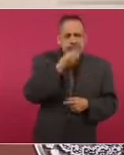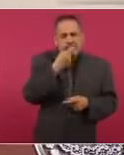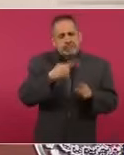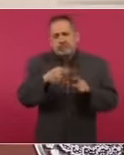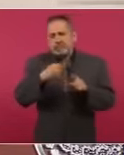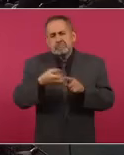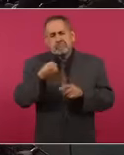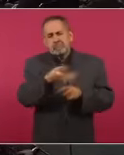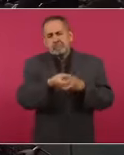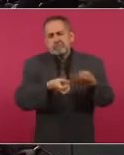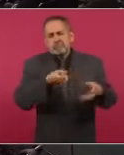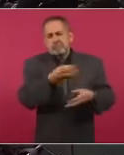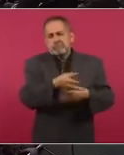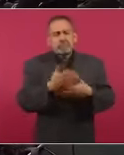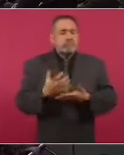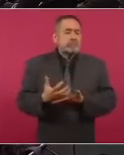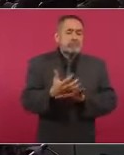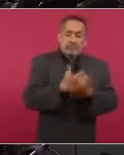demás.